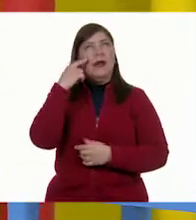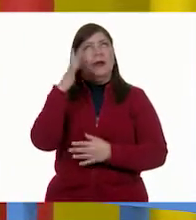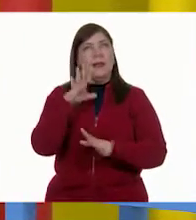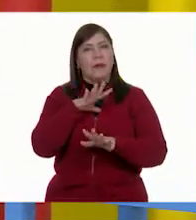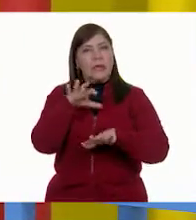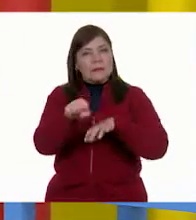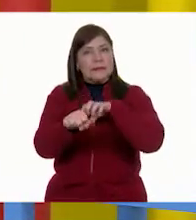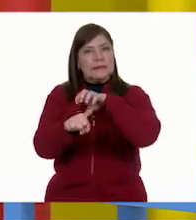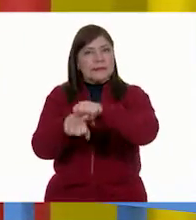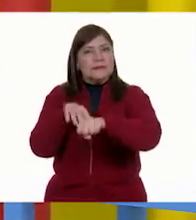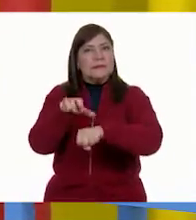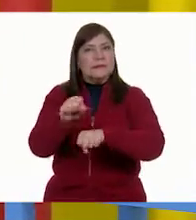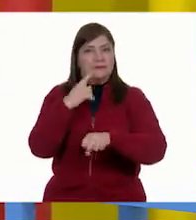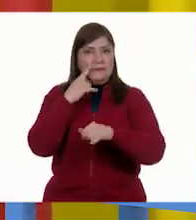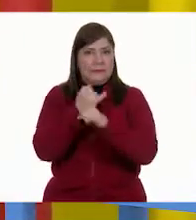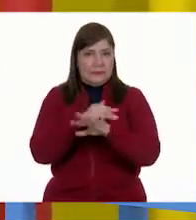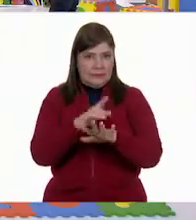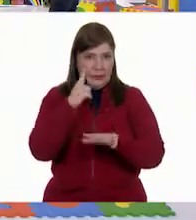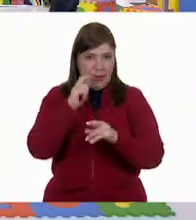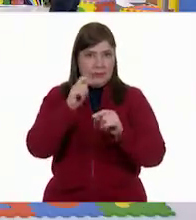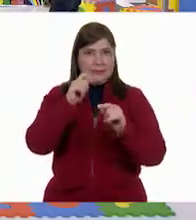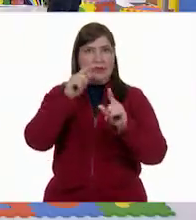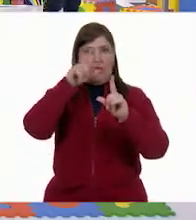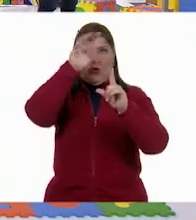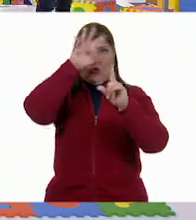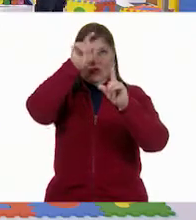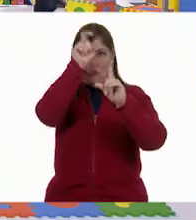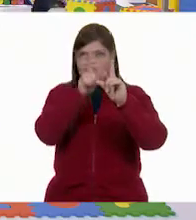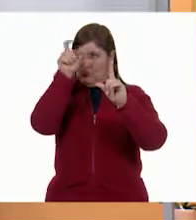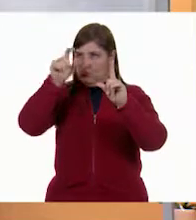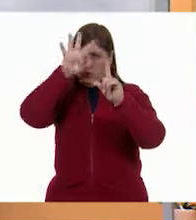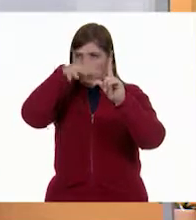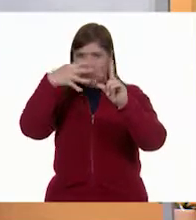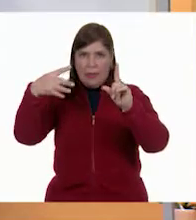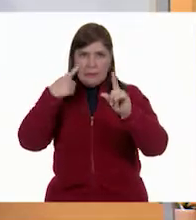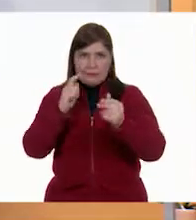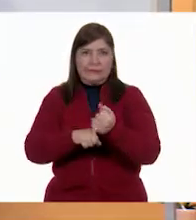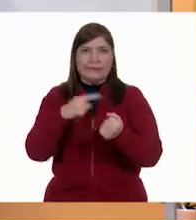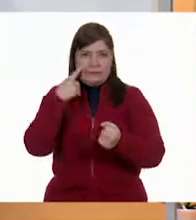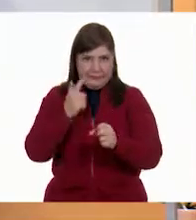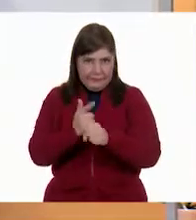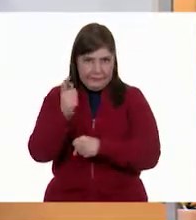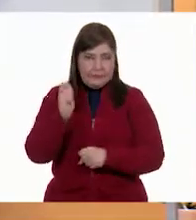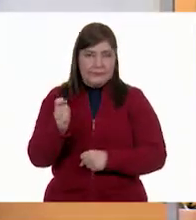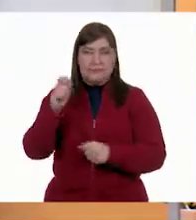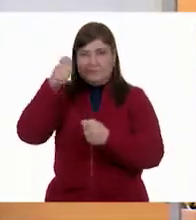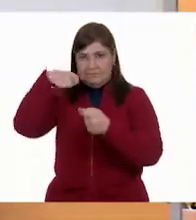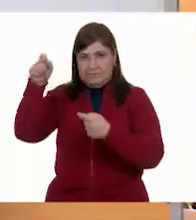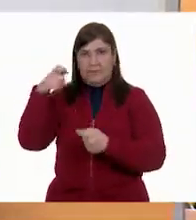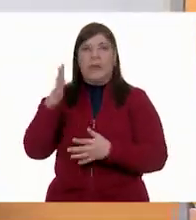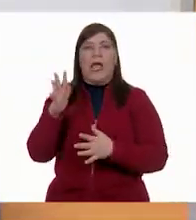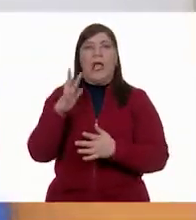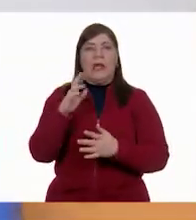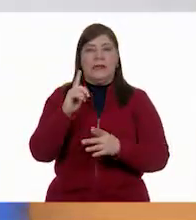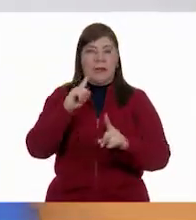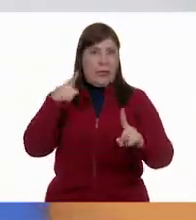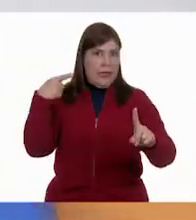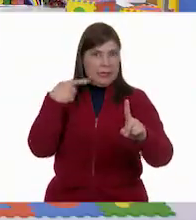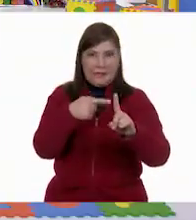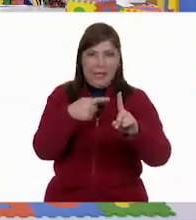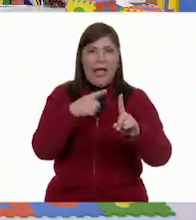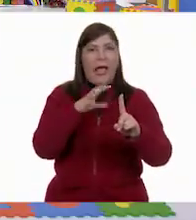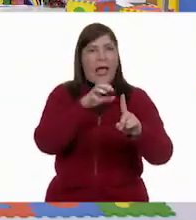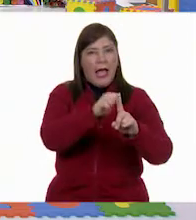nuestra gráfica de barras. Muy buen trabajo. 8 libros. Muy bien. Hemos terminado con el reto de las preguntas.